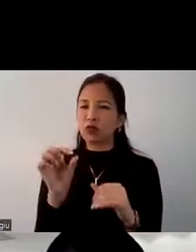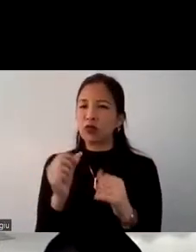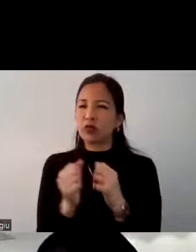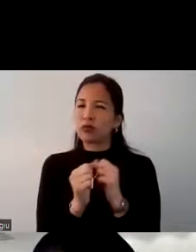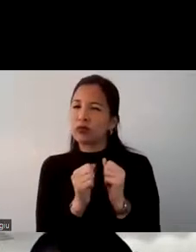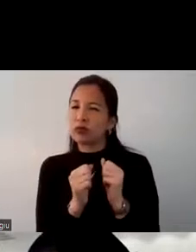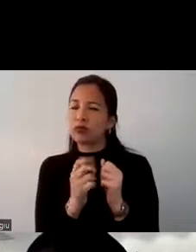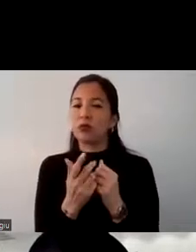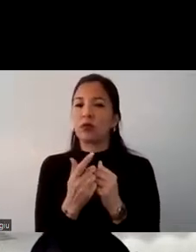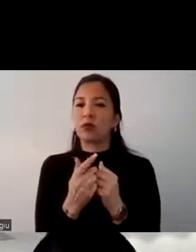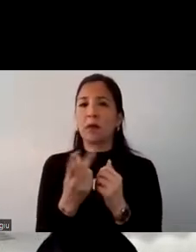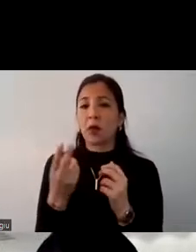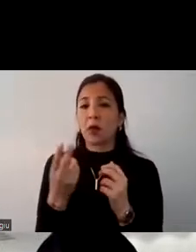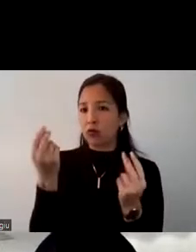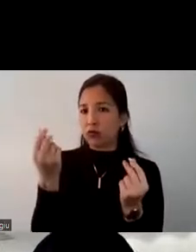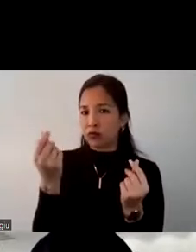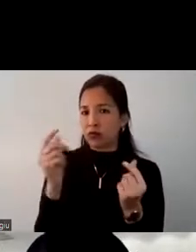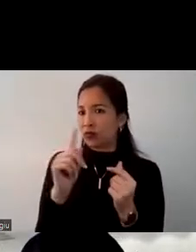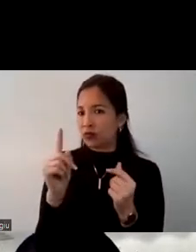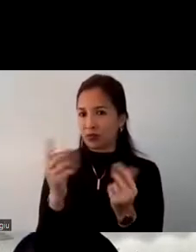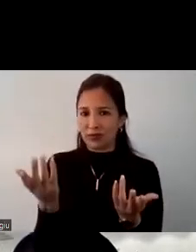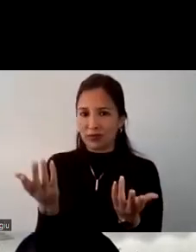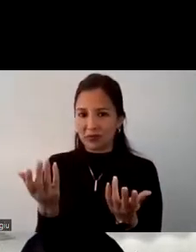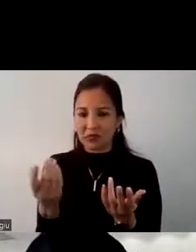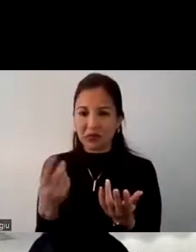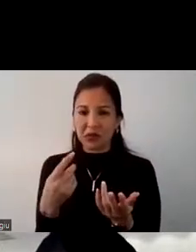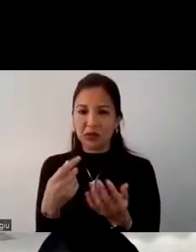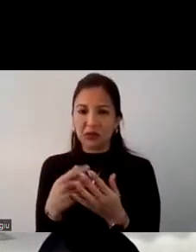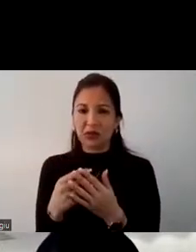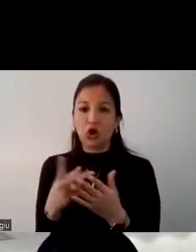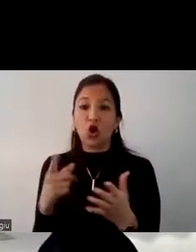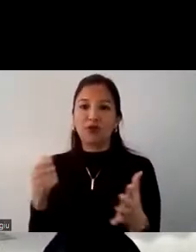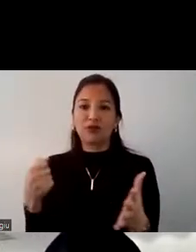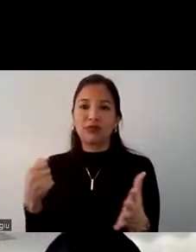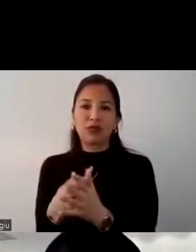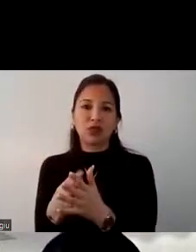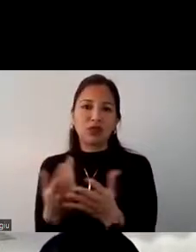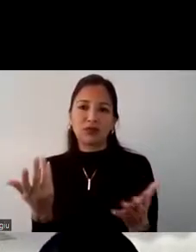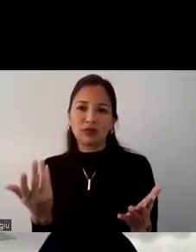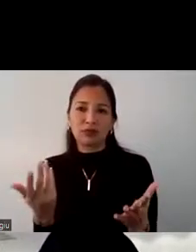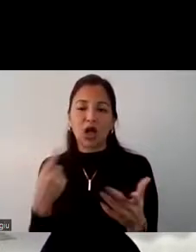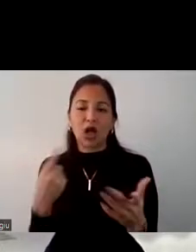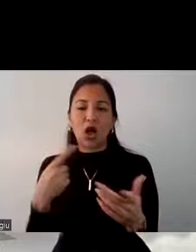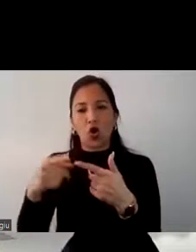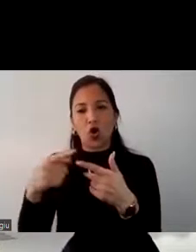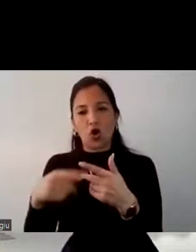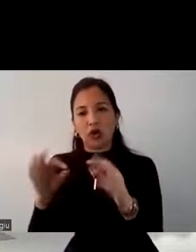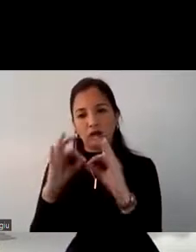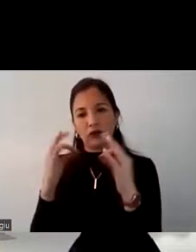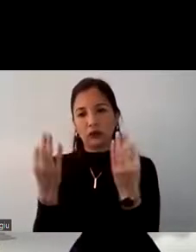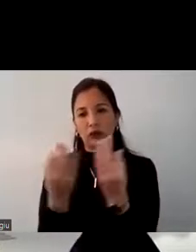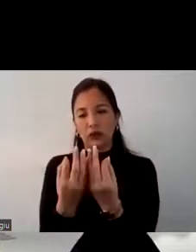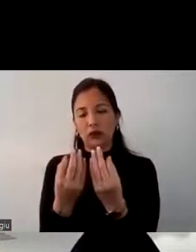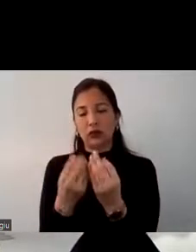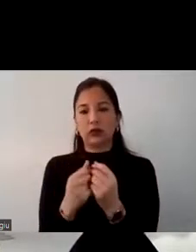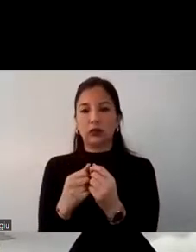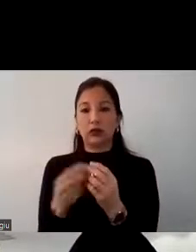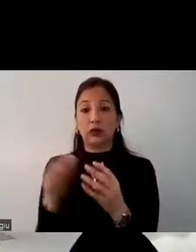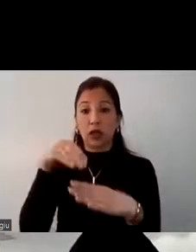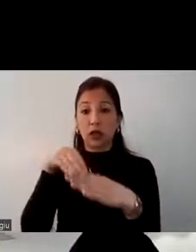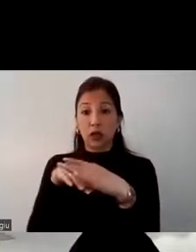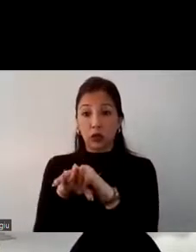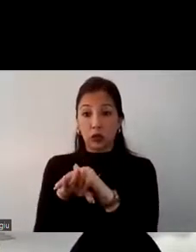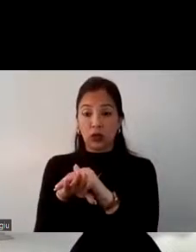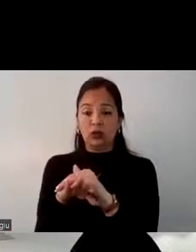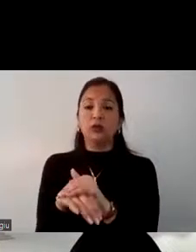quizás por la parte monetaria no es tanto porque no le chocó tanto como quizás a otras familias incluir elementos que